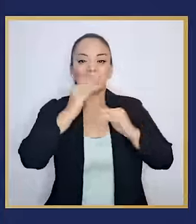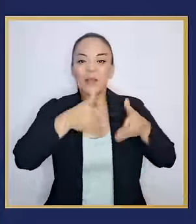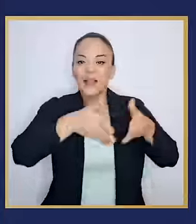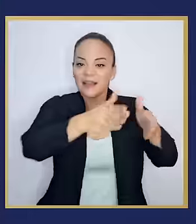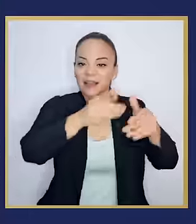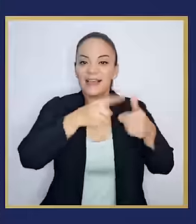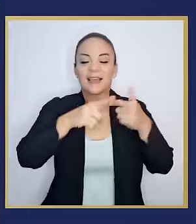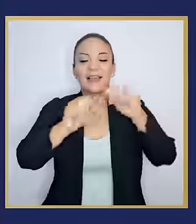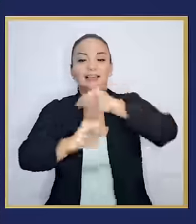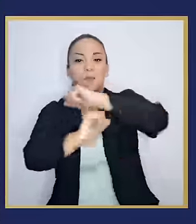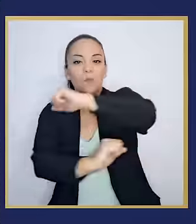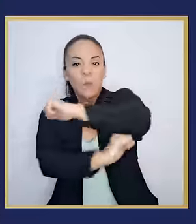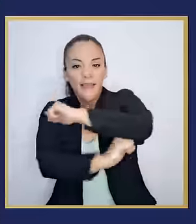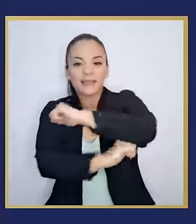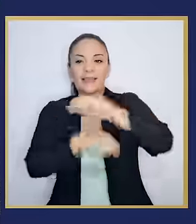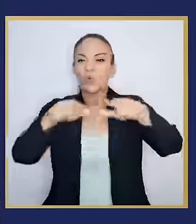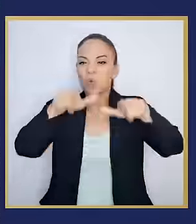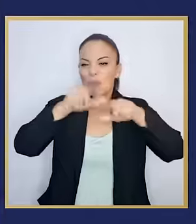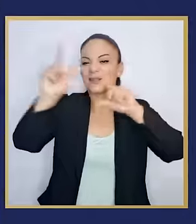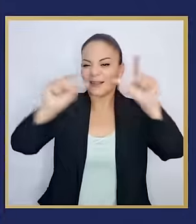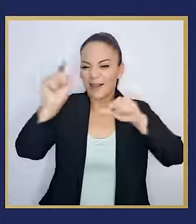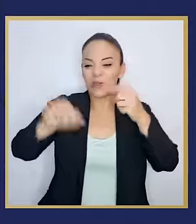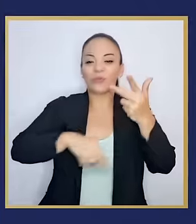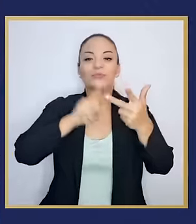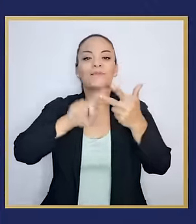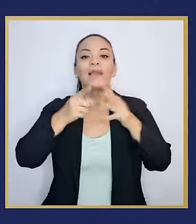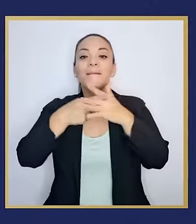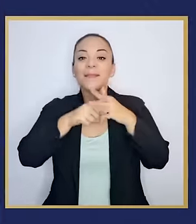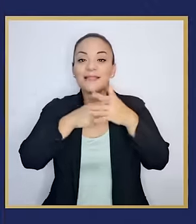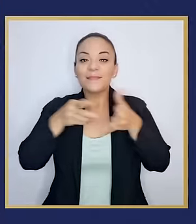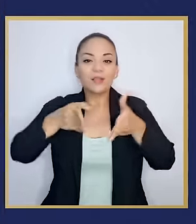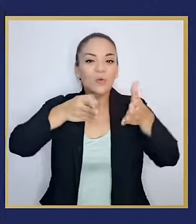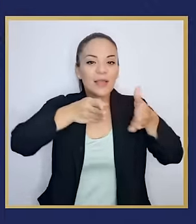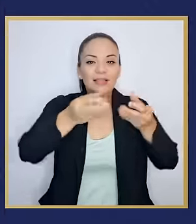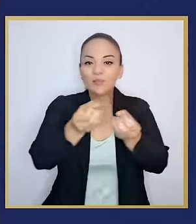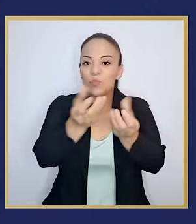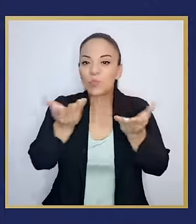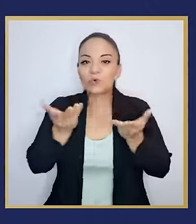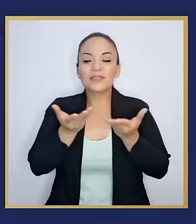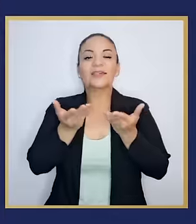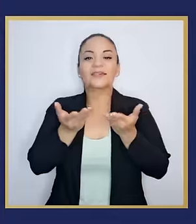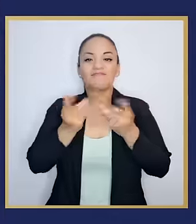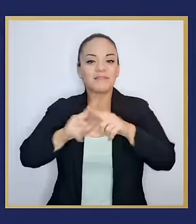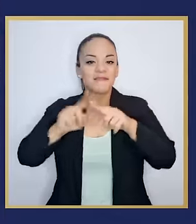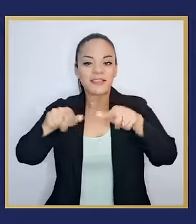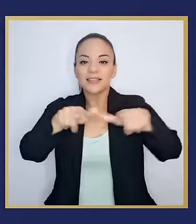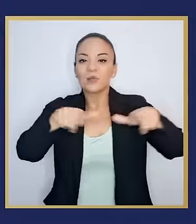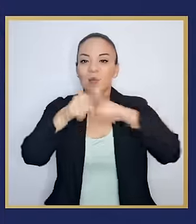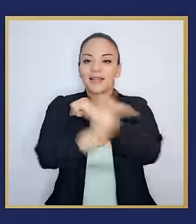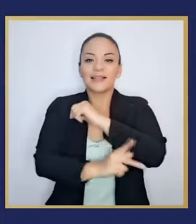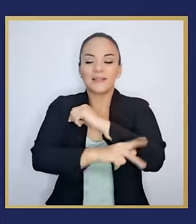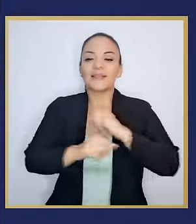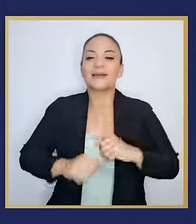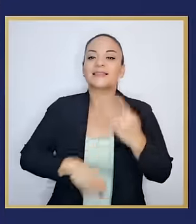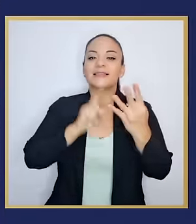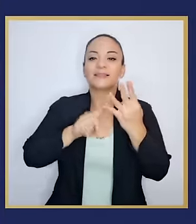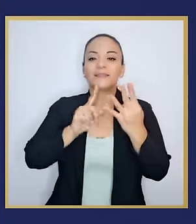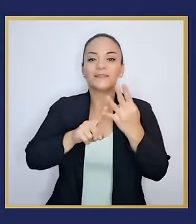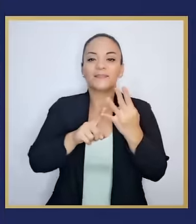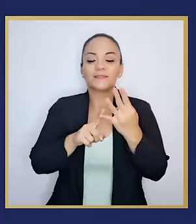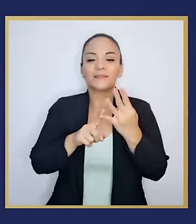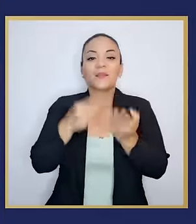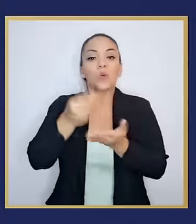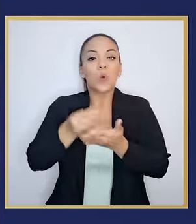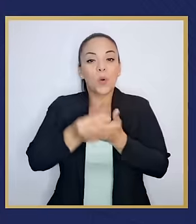carreteras o puentes en zonas rurales, o el mantenimiento vial de muchas de las calles en todo el país. También